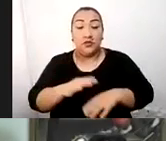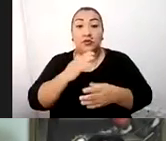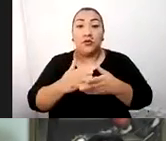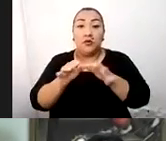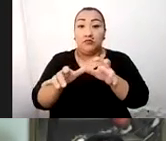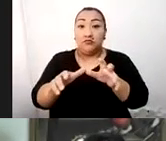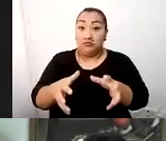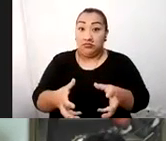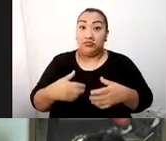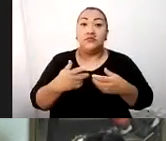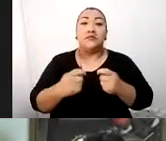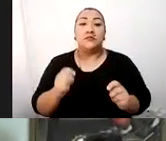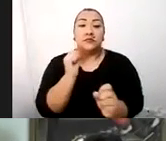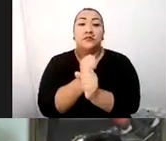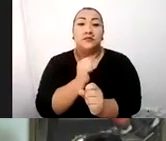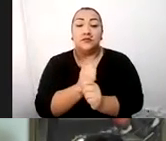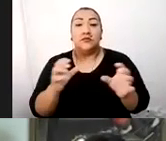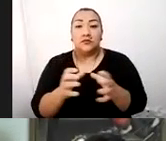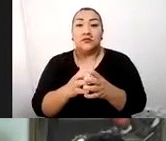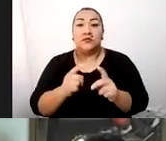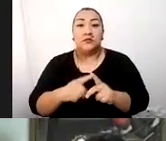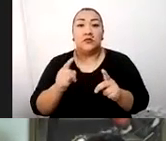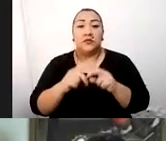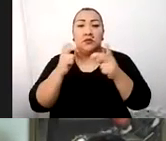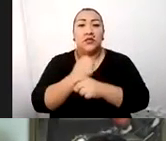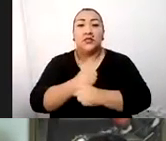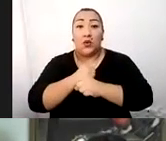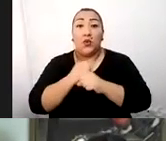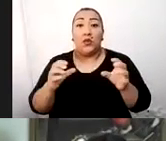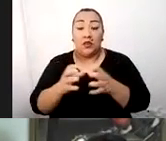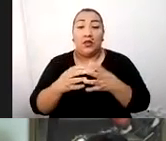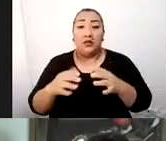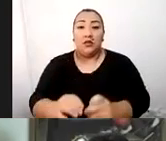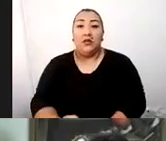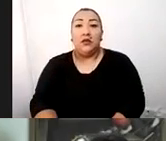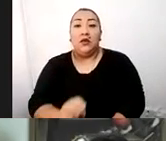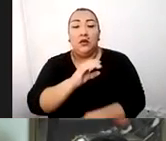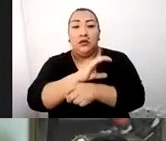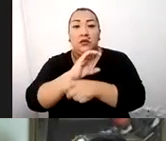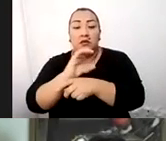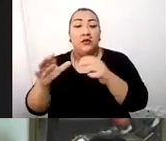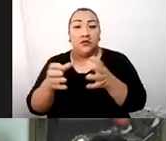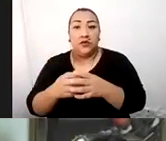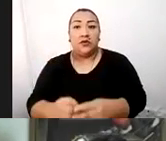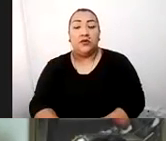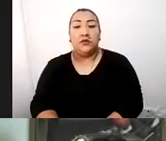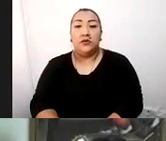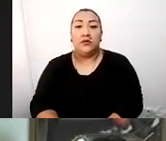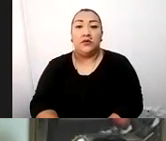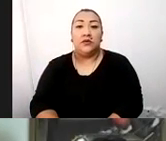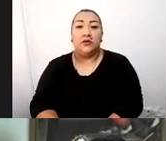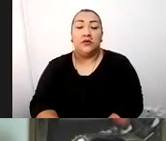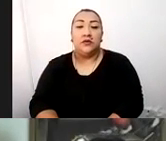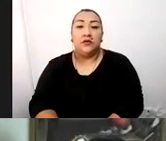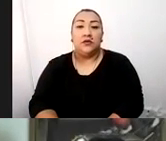comenzamos a trabajar en los protocolos de bioseguridad. Desde el Gisiotur Cusco capacitamos a los hermanos del sector privado, igual entidades